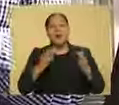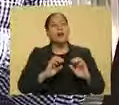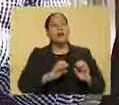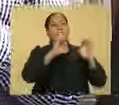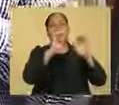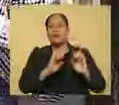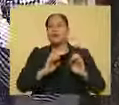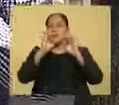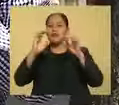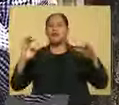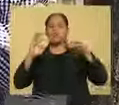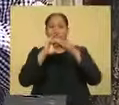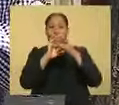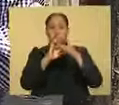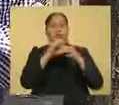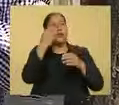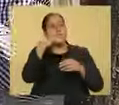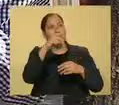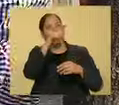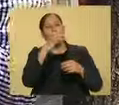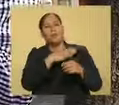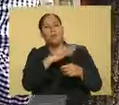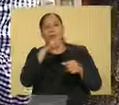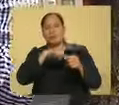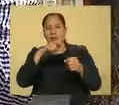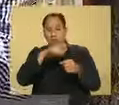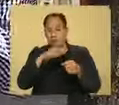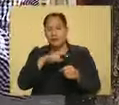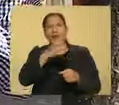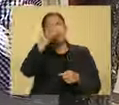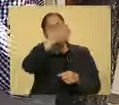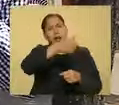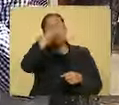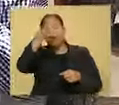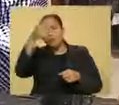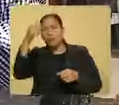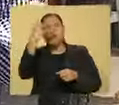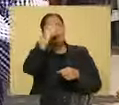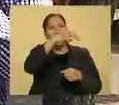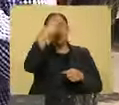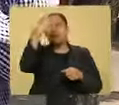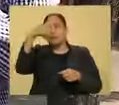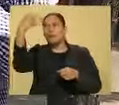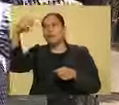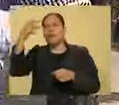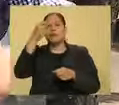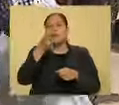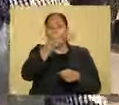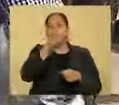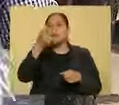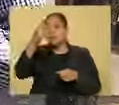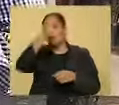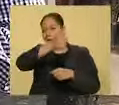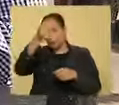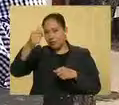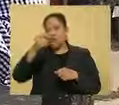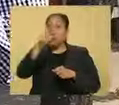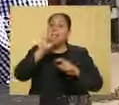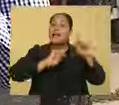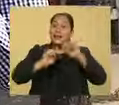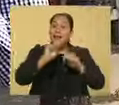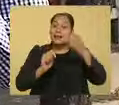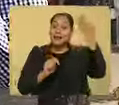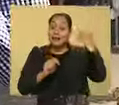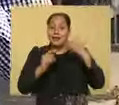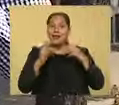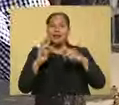de edificios llamados del Buen Tono, que cada uno tiene su propio nombre, como ya saben. O sea que si usted llegaba a la tienda en la época